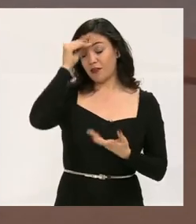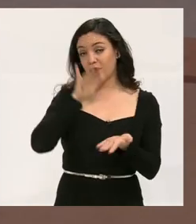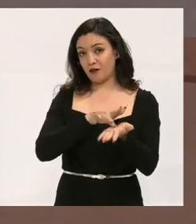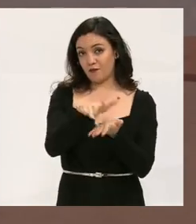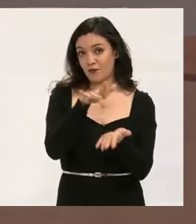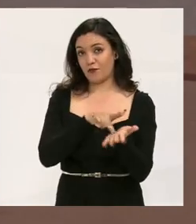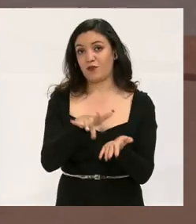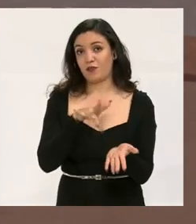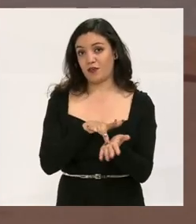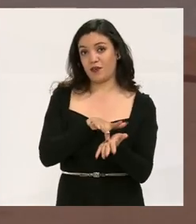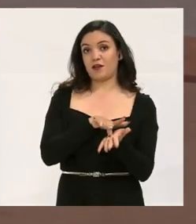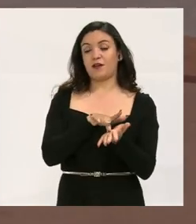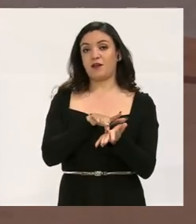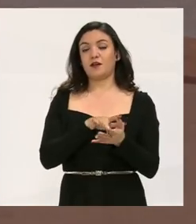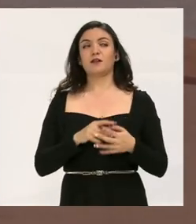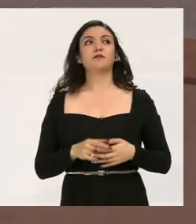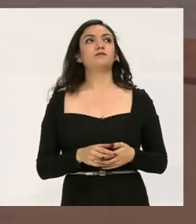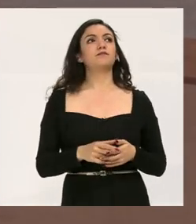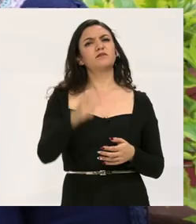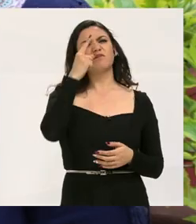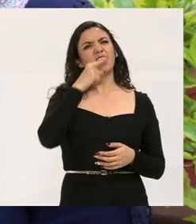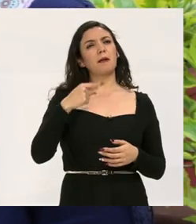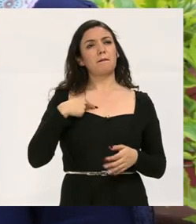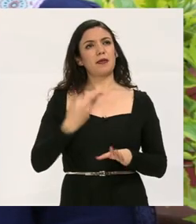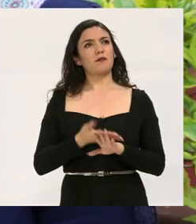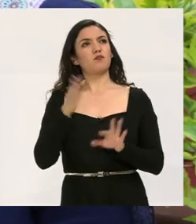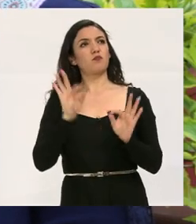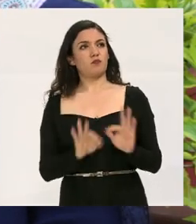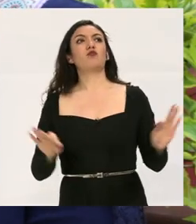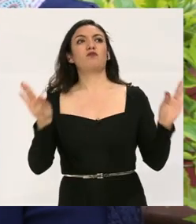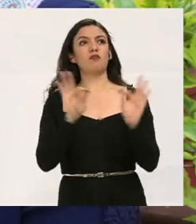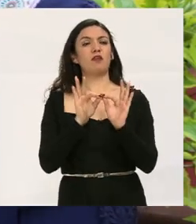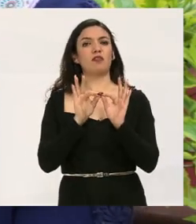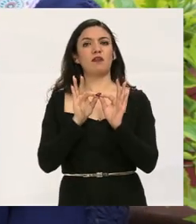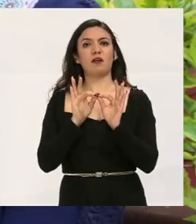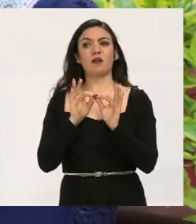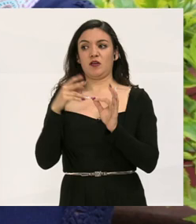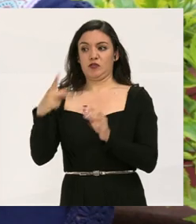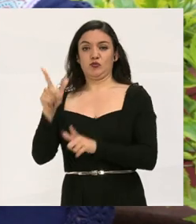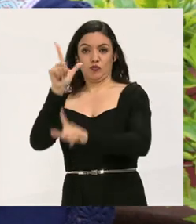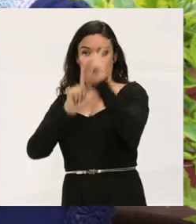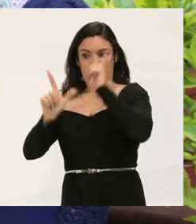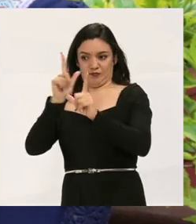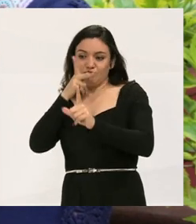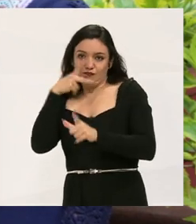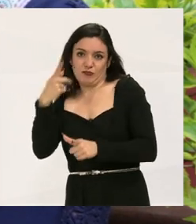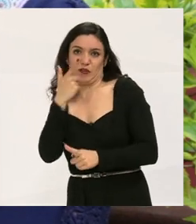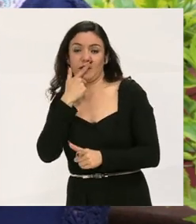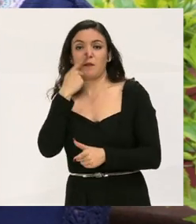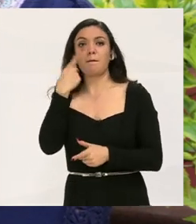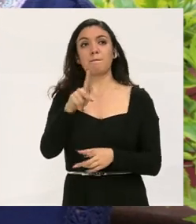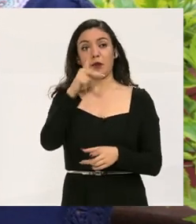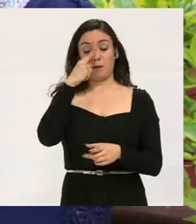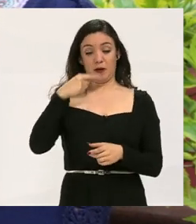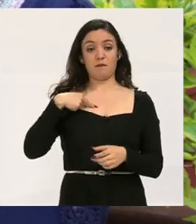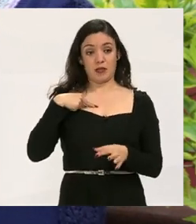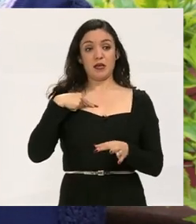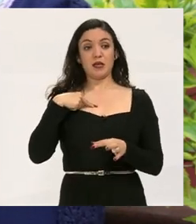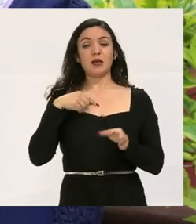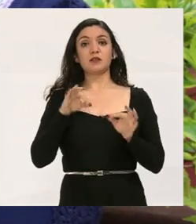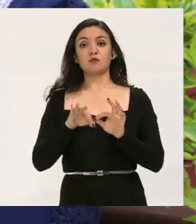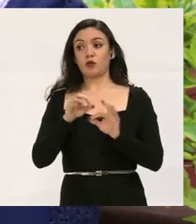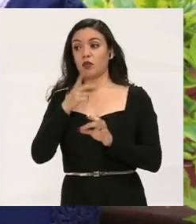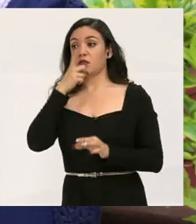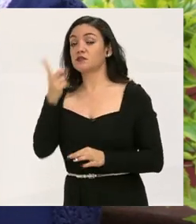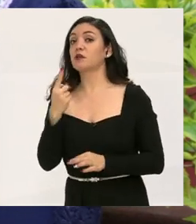Aprendamos a apoyar. Para mí era muy importante hablarle en su lengua, pero a la